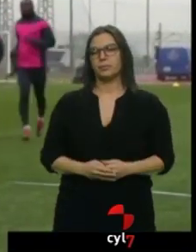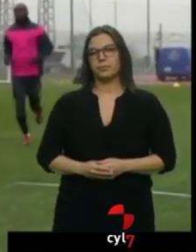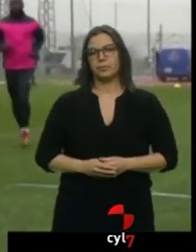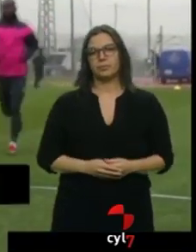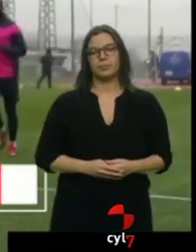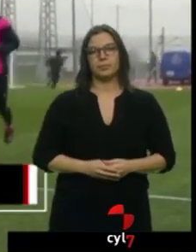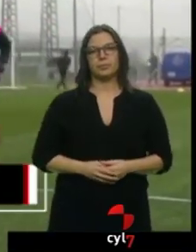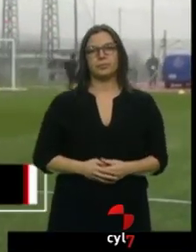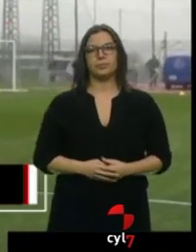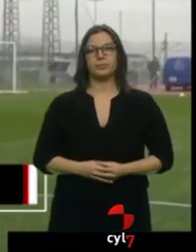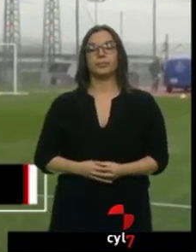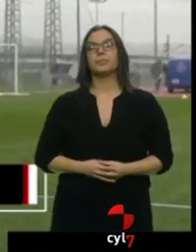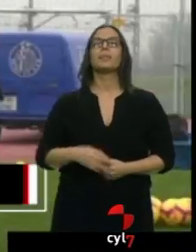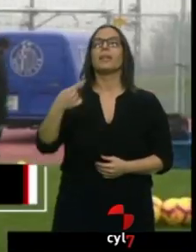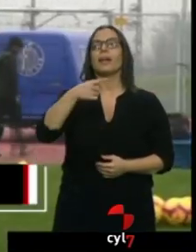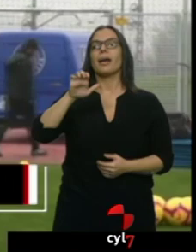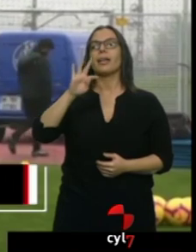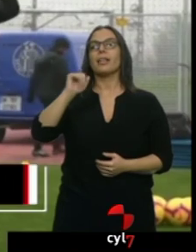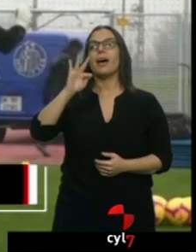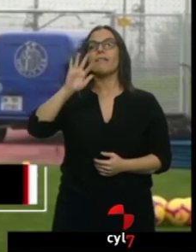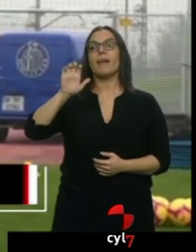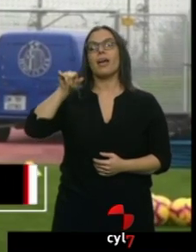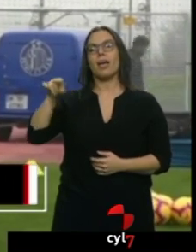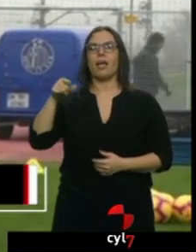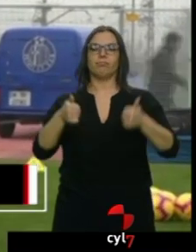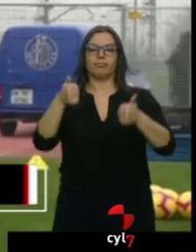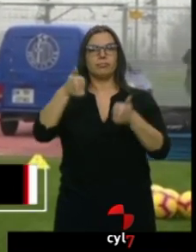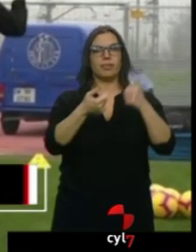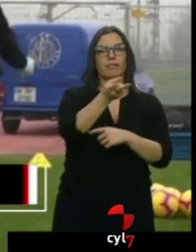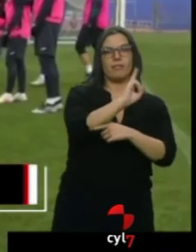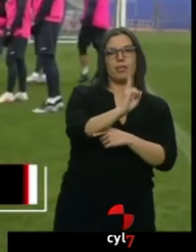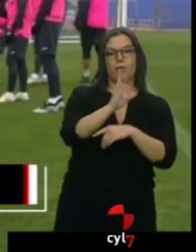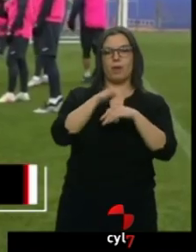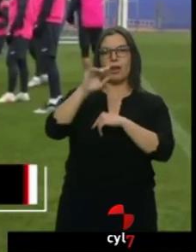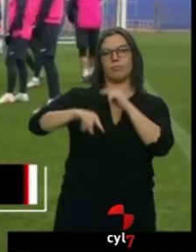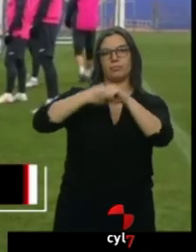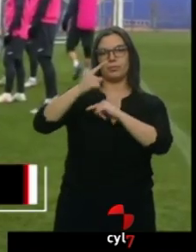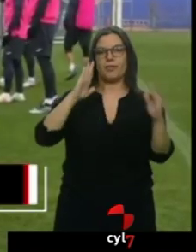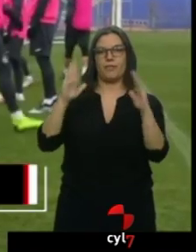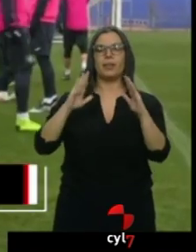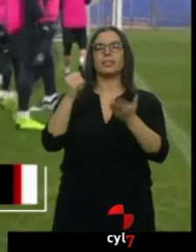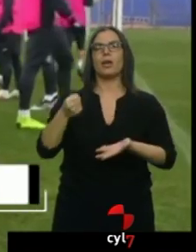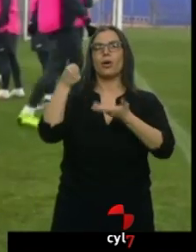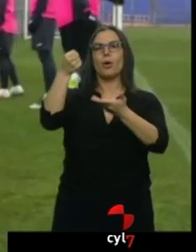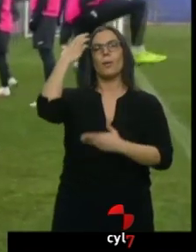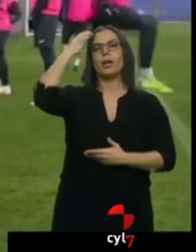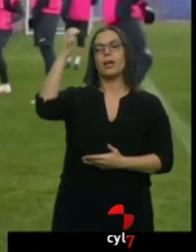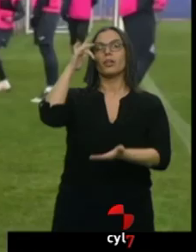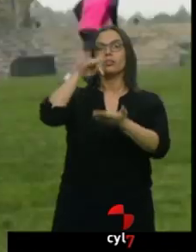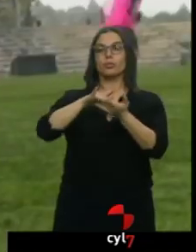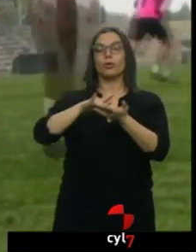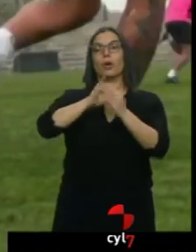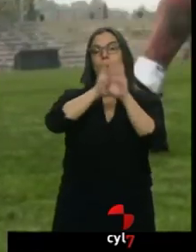El Getafe de Jaime Mata será el rival del Real Valladolid en el cruce de octavos de final de la Copa del Rey. La eliminatoria se decidirá en el José Zorri.